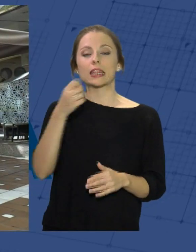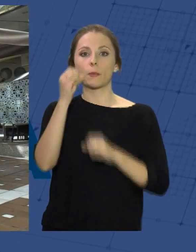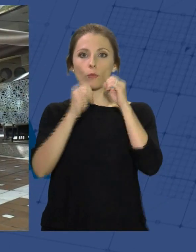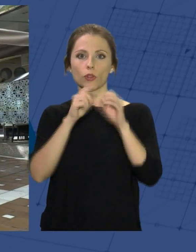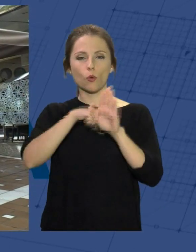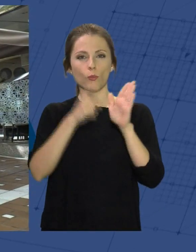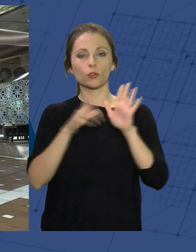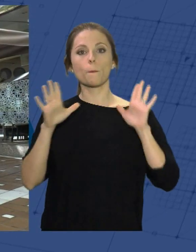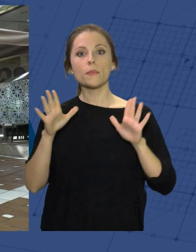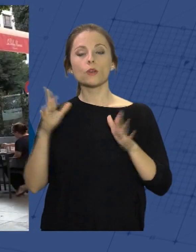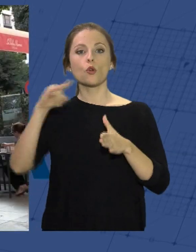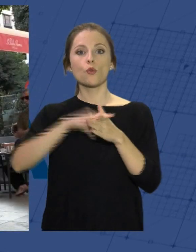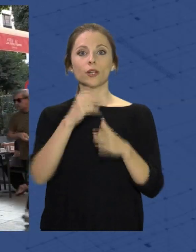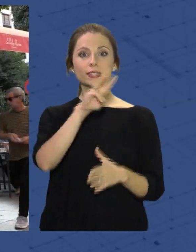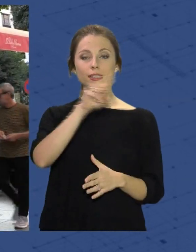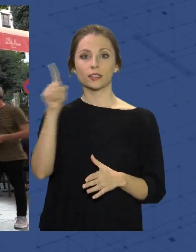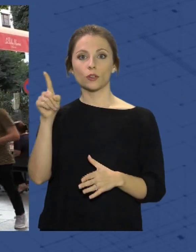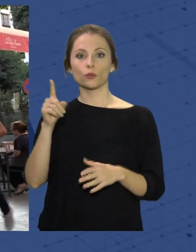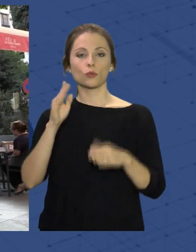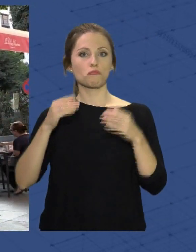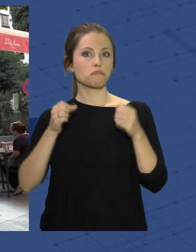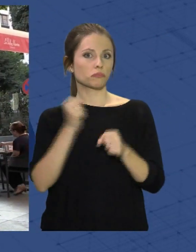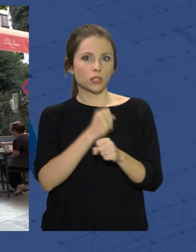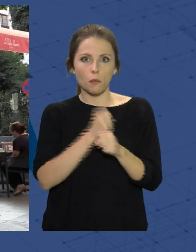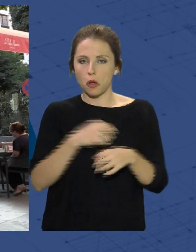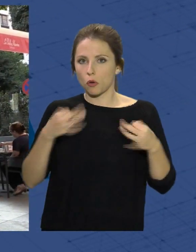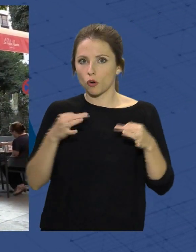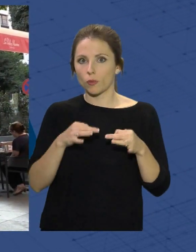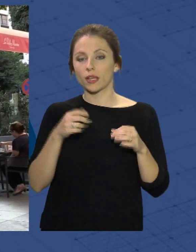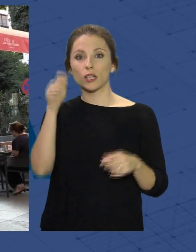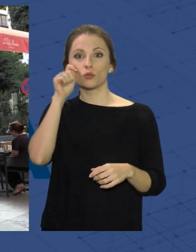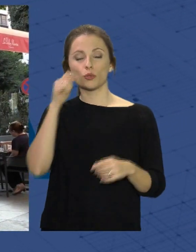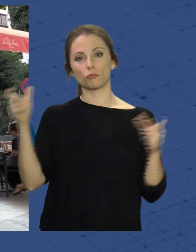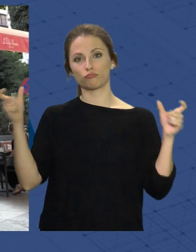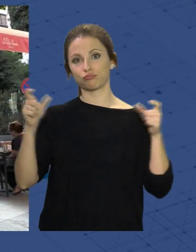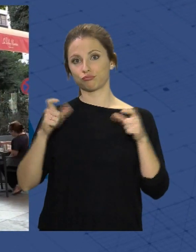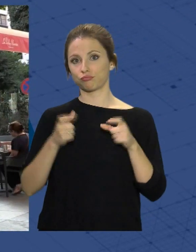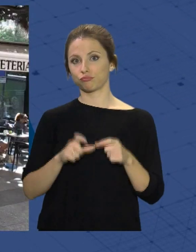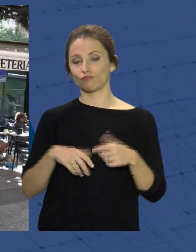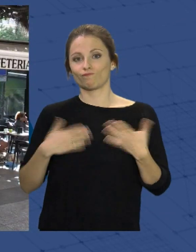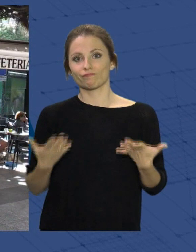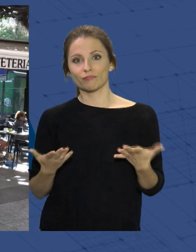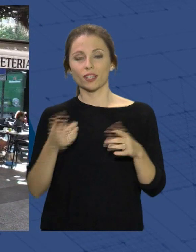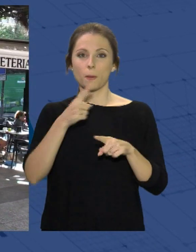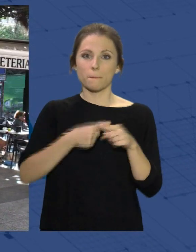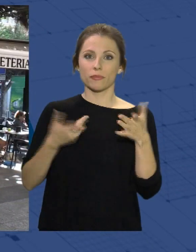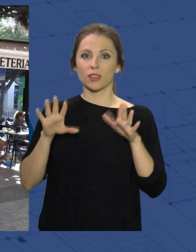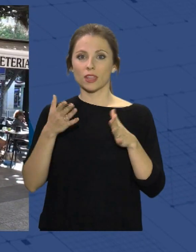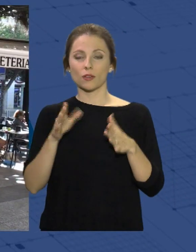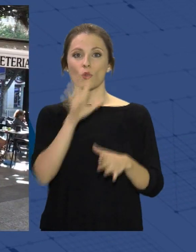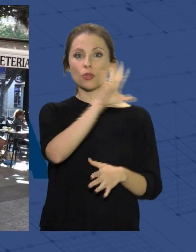31 fue un día laborable y el turismo en la capital se ha reducido bastante. La ocupación media solo ha alcanzado un